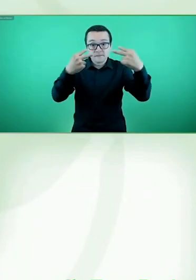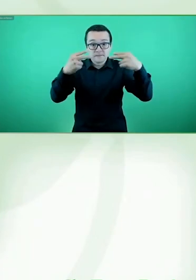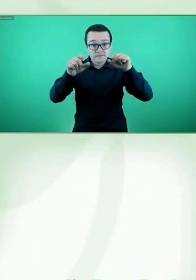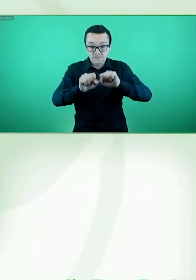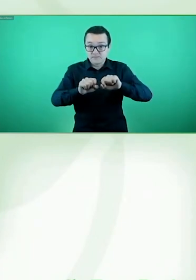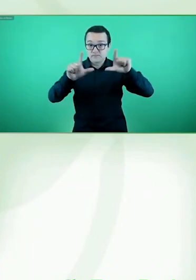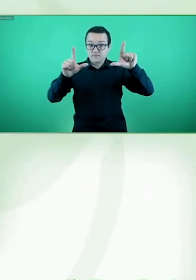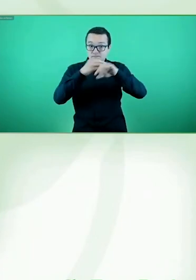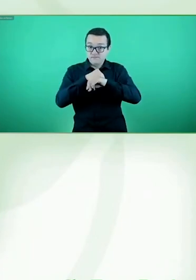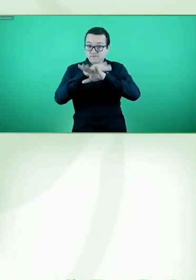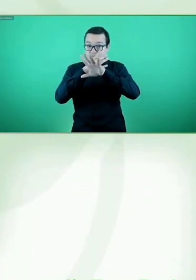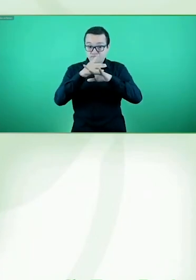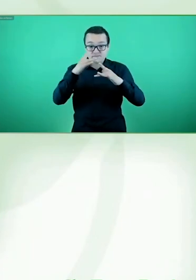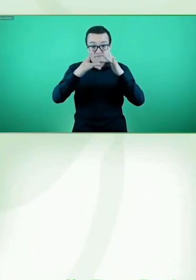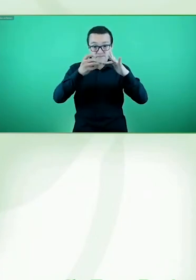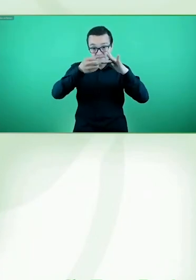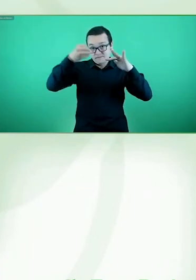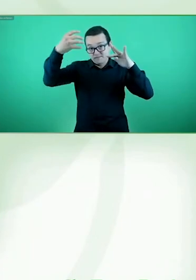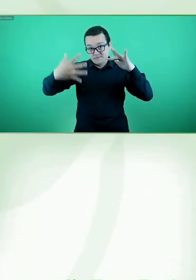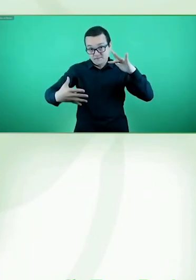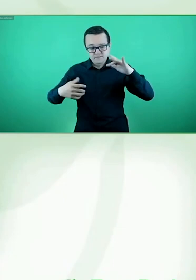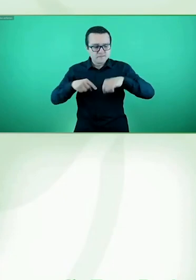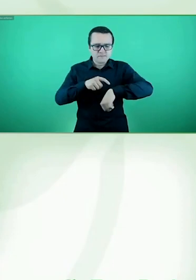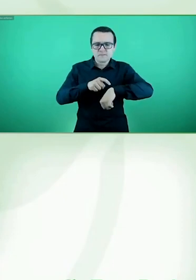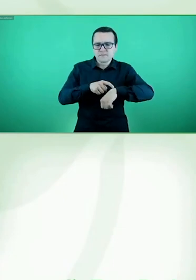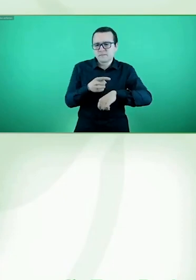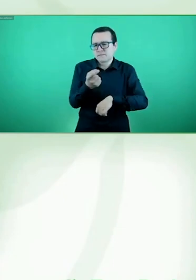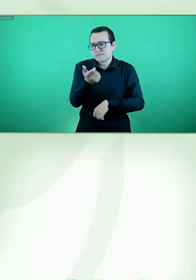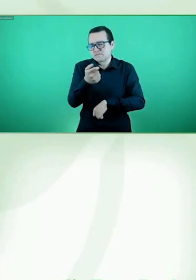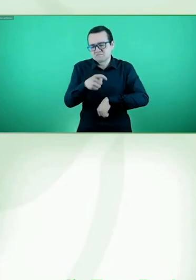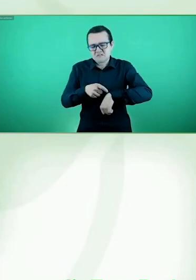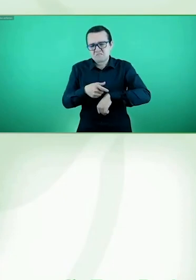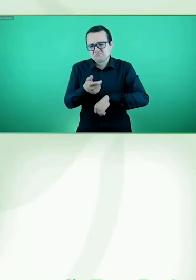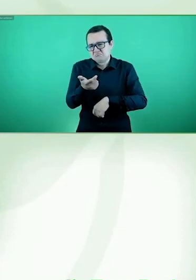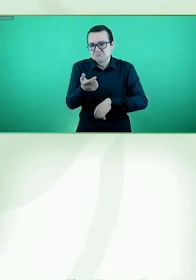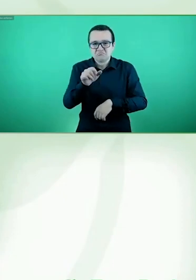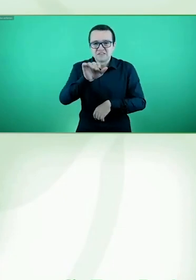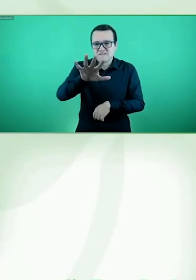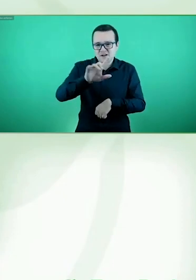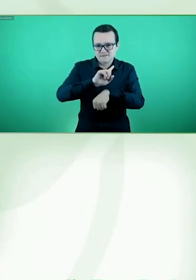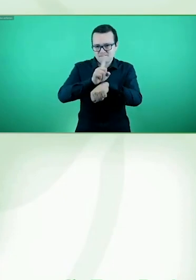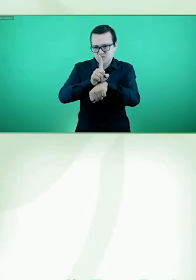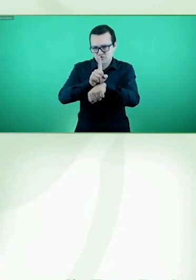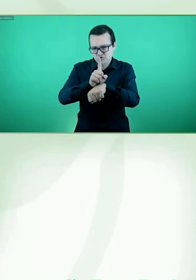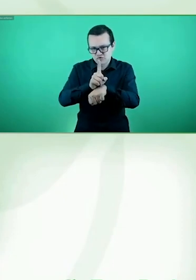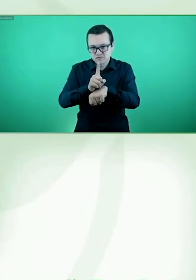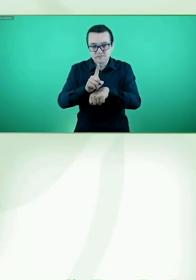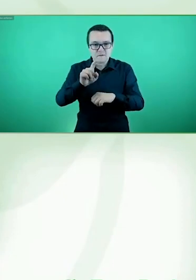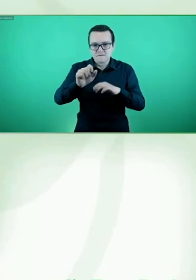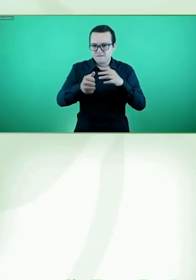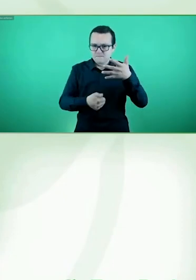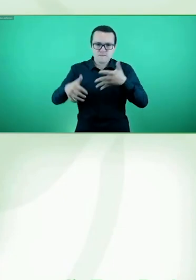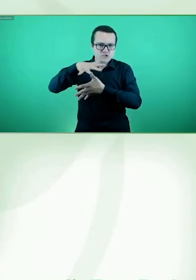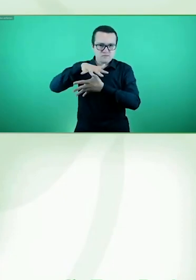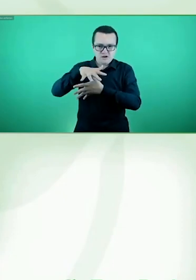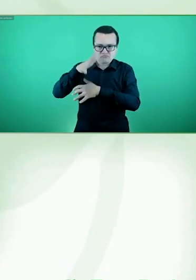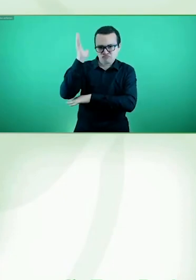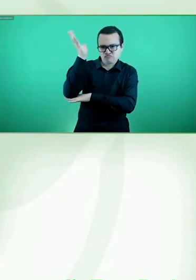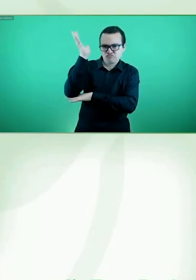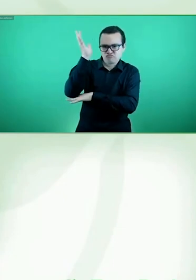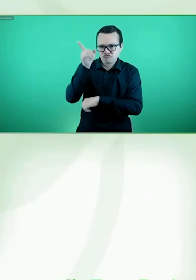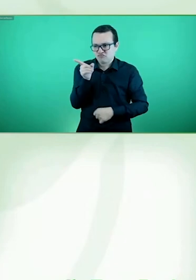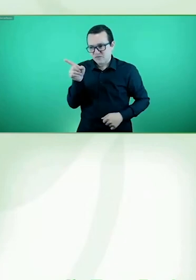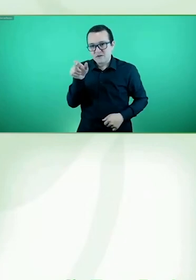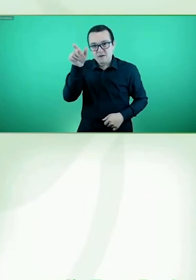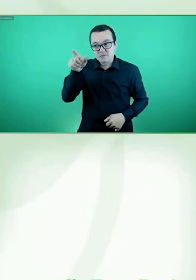Vamos a dar inicio en cinco minutos a la sesión principal, a nuestra oradora principal del día de hoy, que